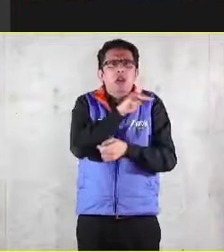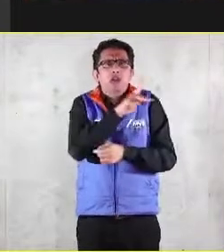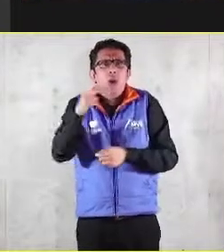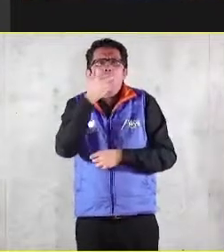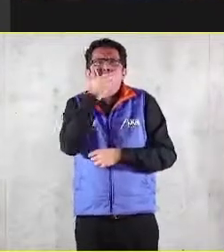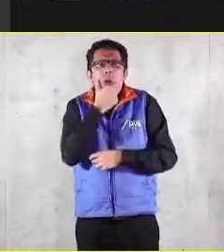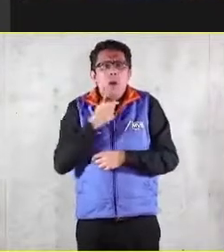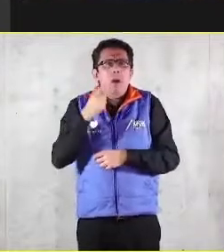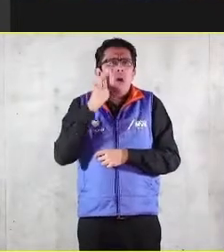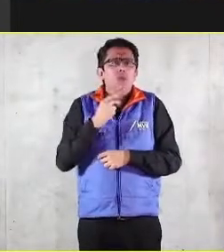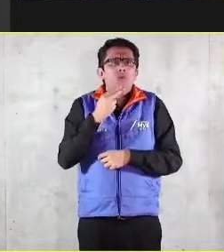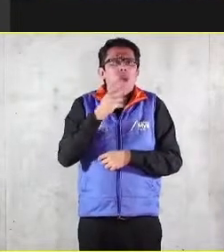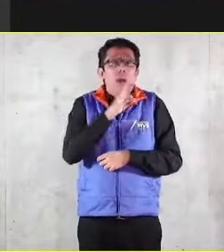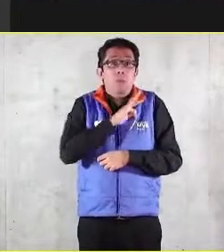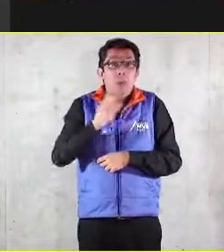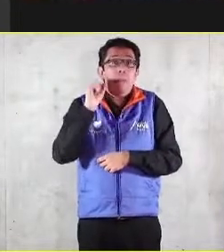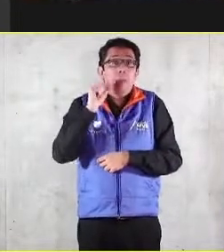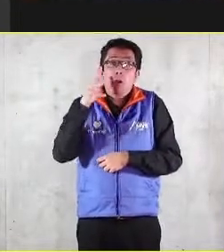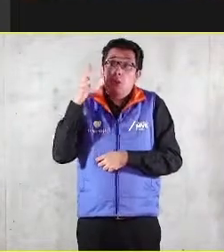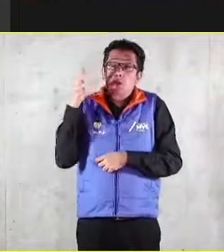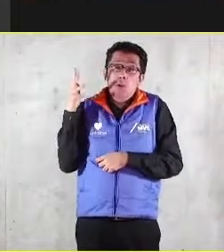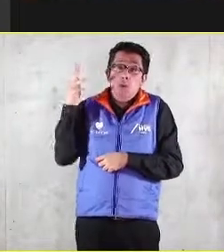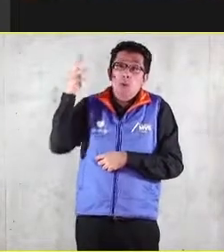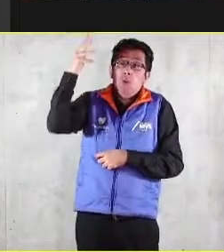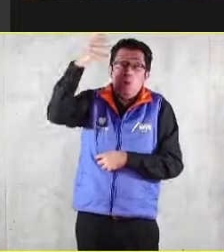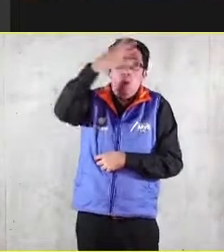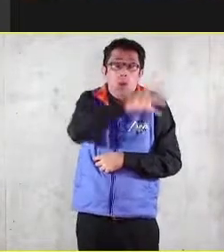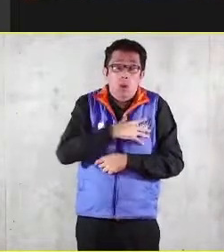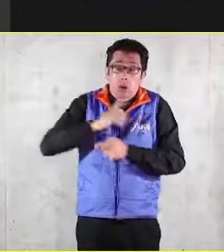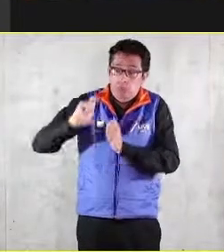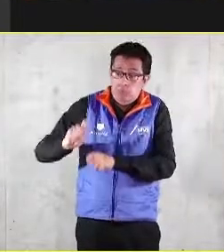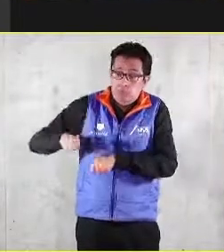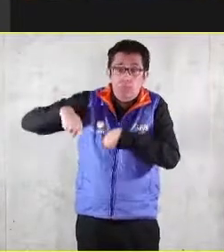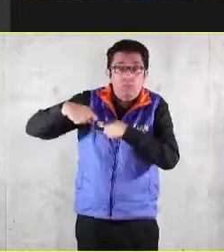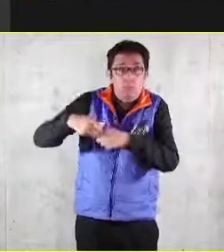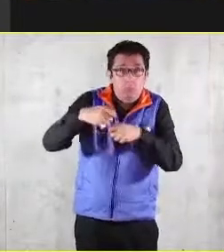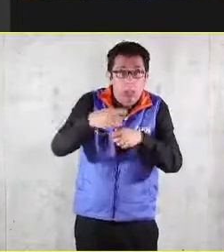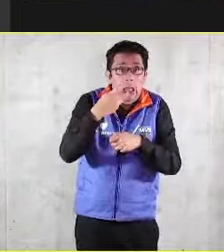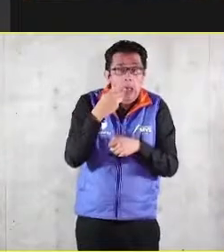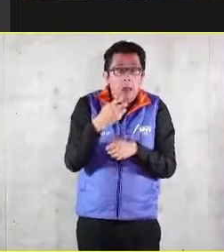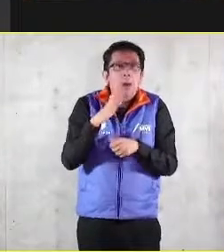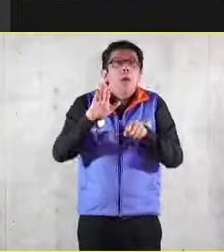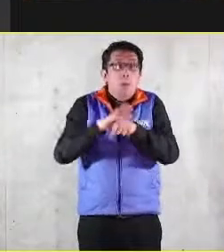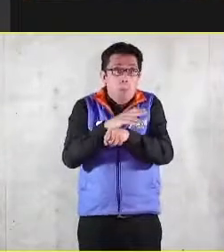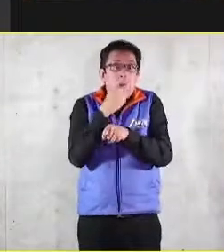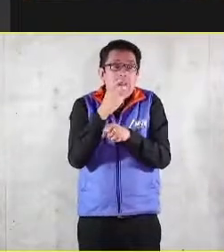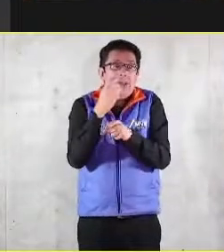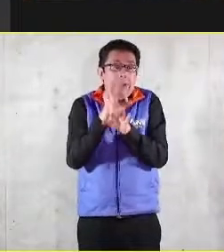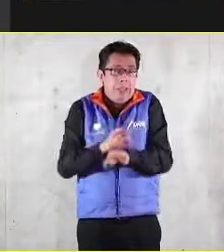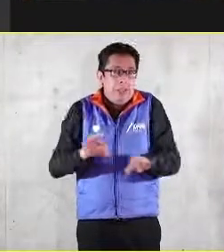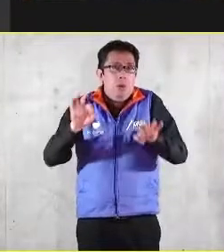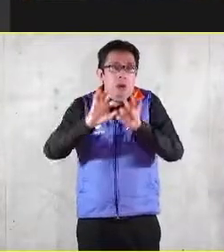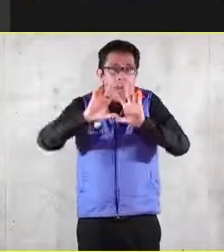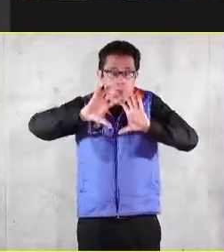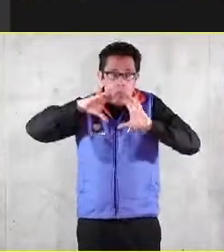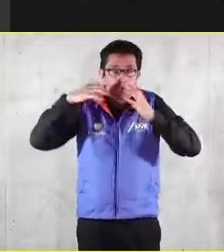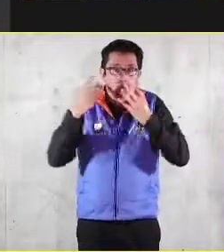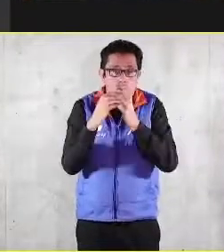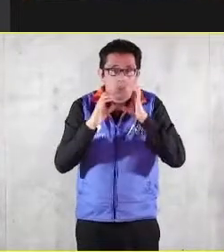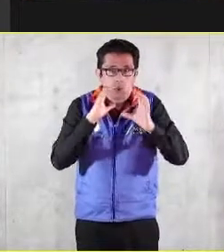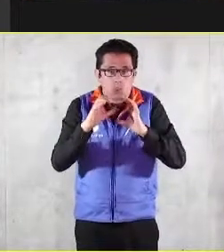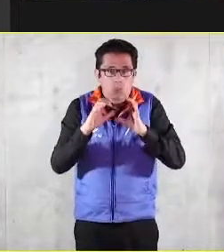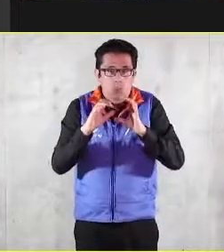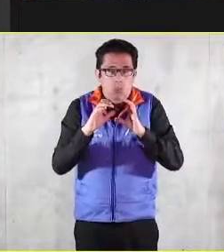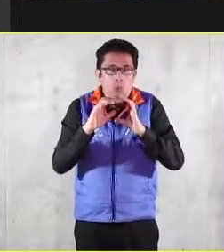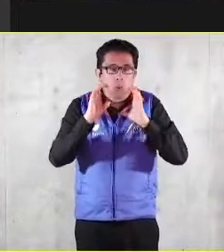la de todas las que vendrán. De ahí la importancia del cuidado de la casa común y que sustente a todos sin excluir a nadie ni